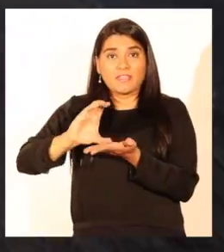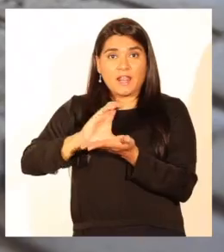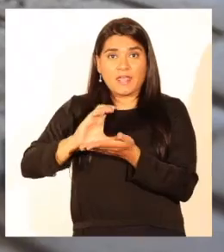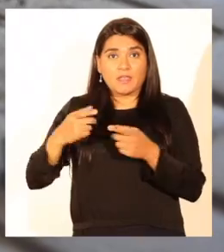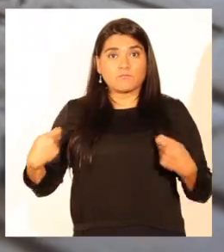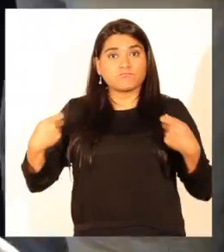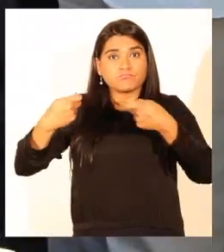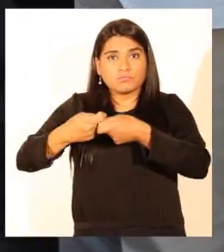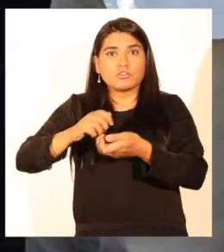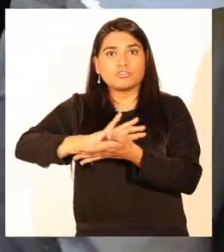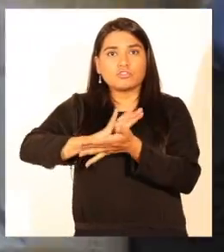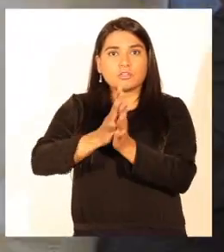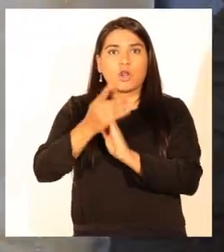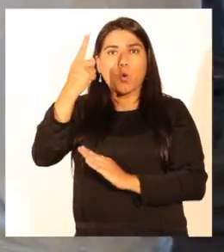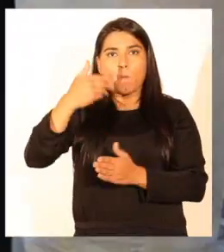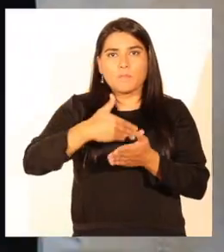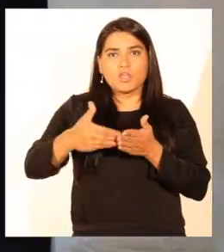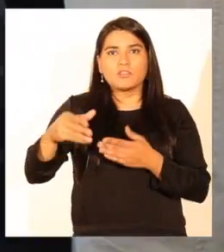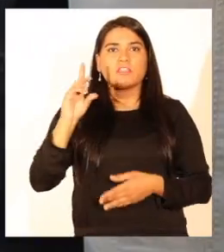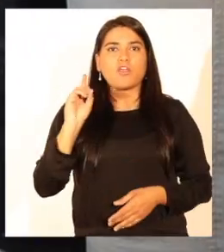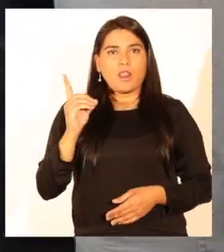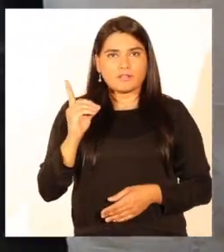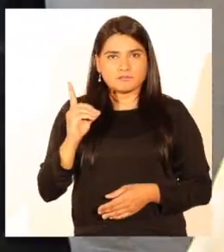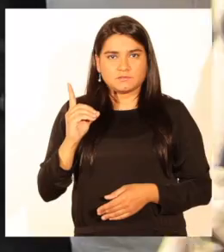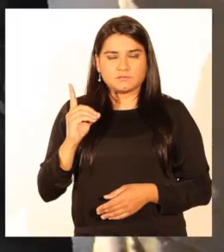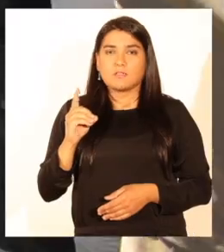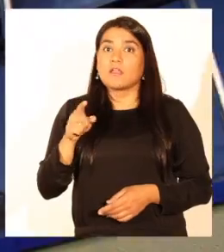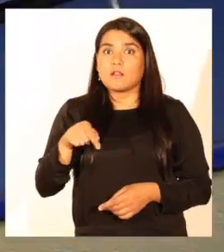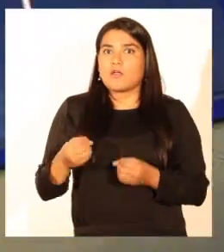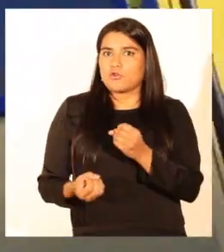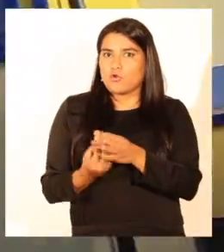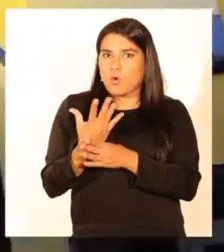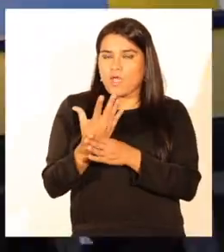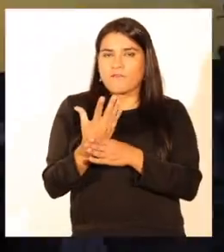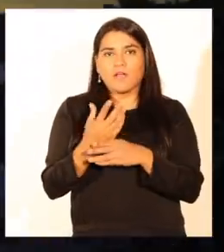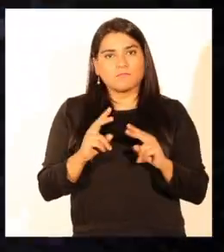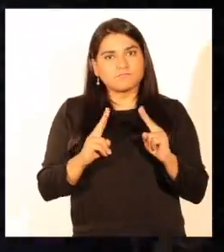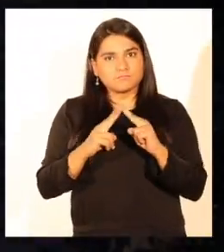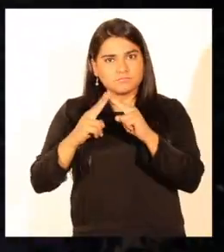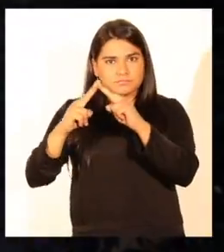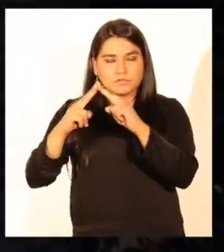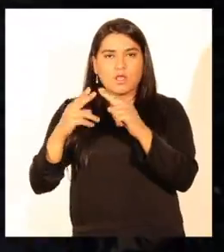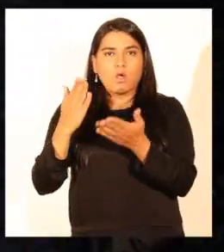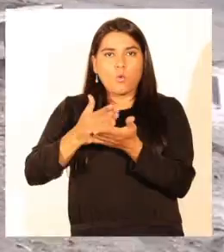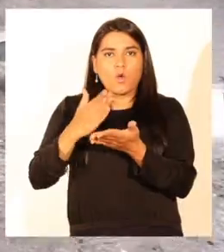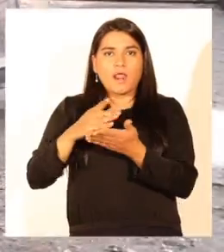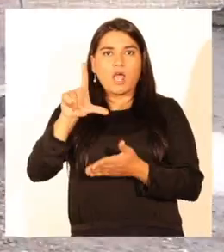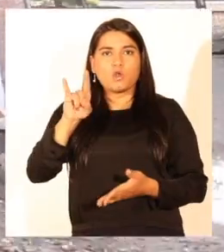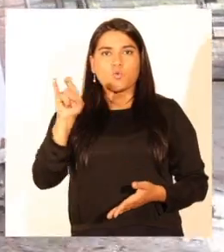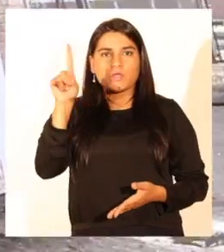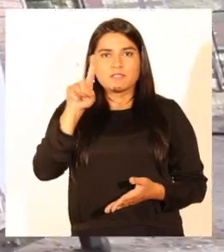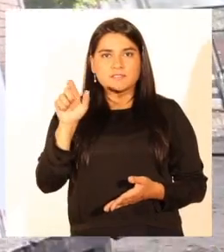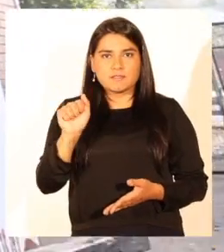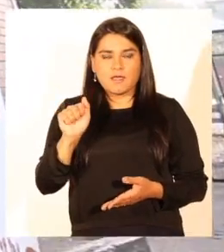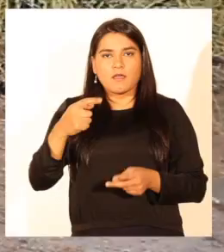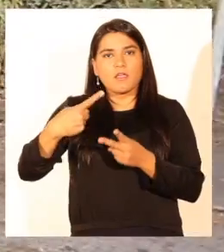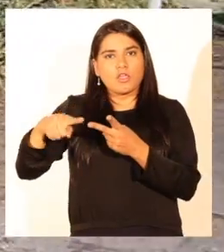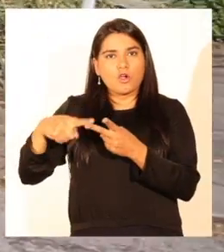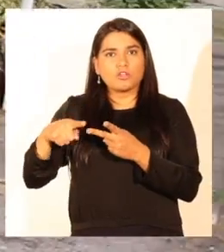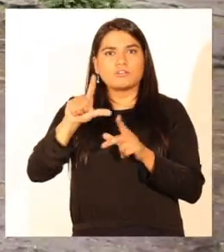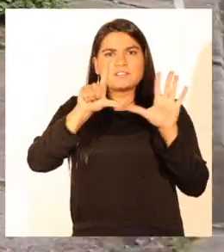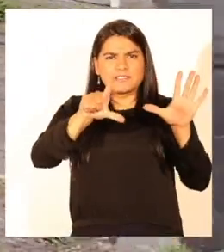inversión total alcanzó el millón de dólares. Las nuevas instalaciones de la Escuela Luis Acevedo y los siete